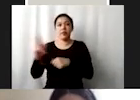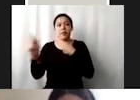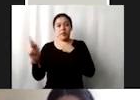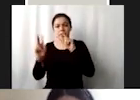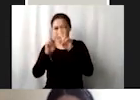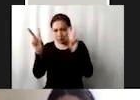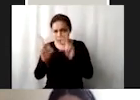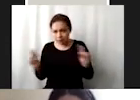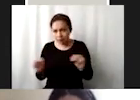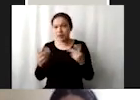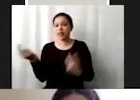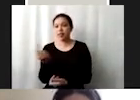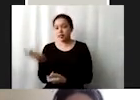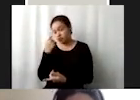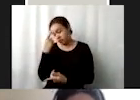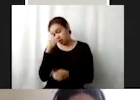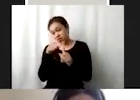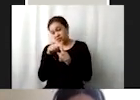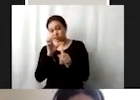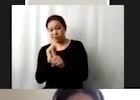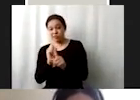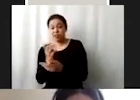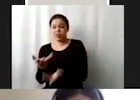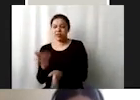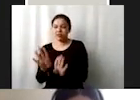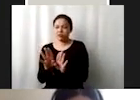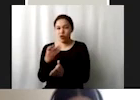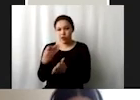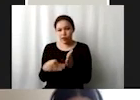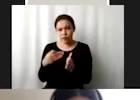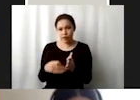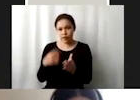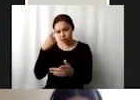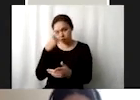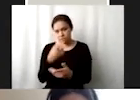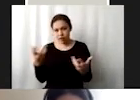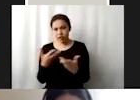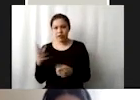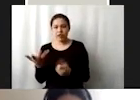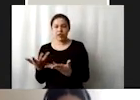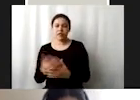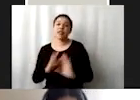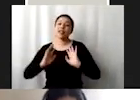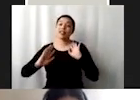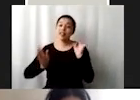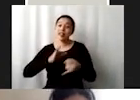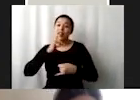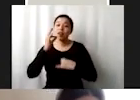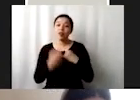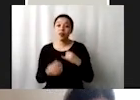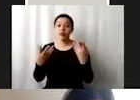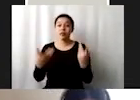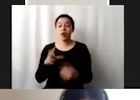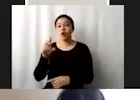momento que indagamos en las metas pues se quedan muy pobres sobre cómo hacer esto y bueno finalmente este es el